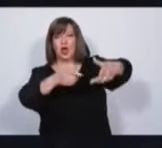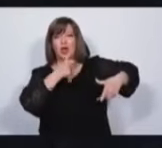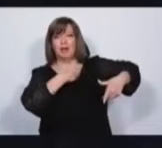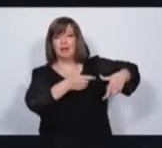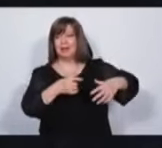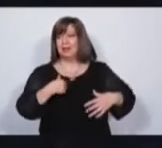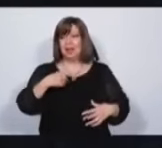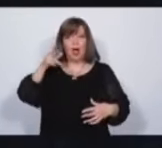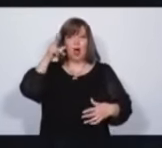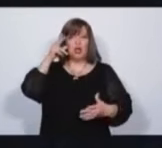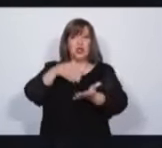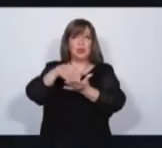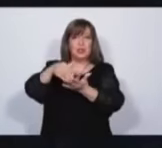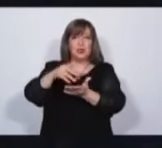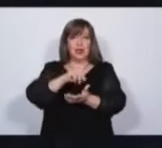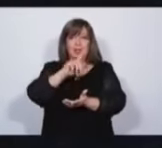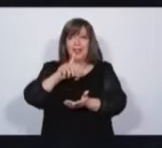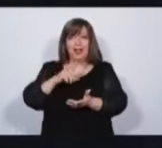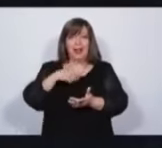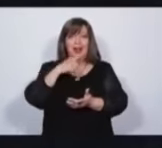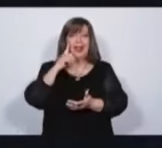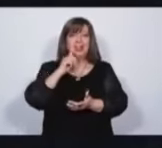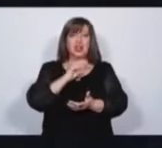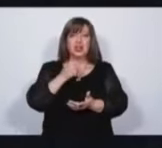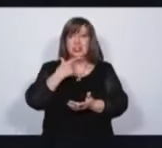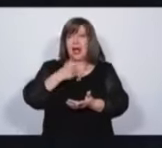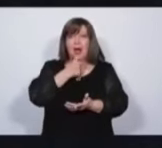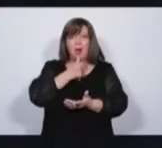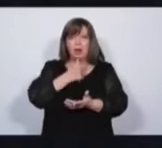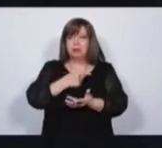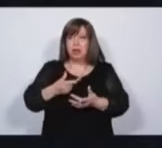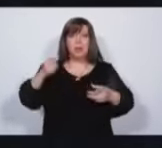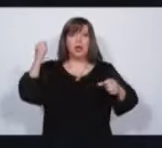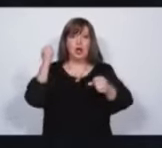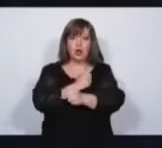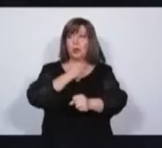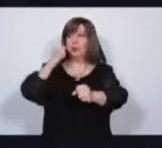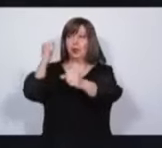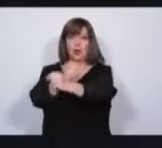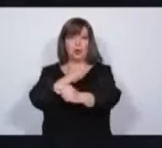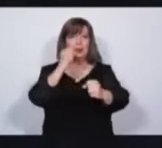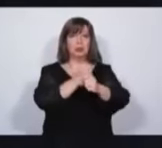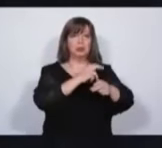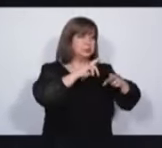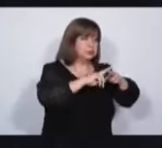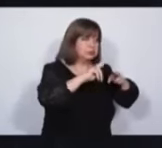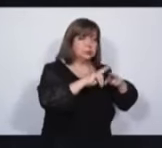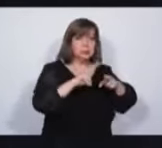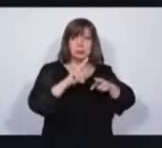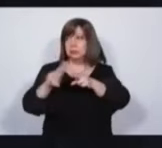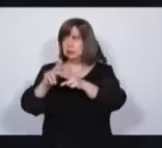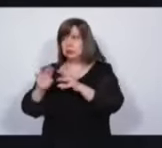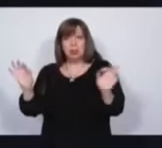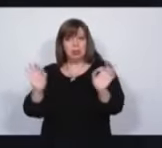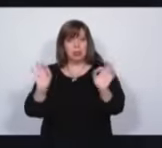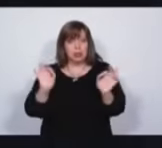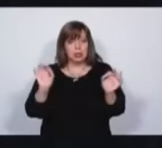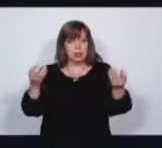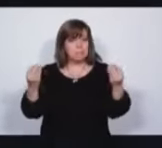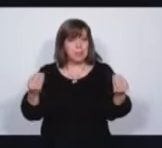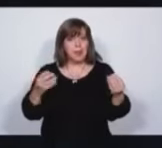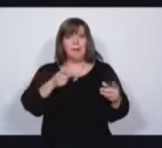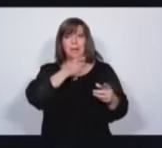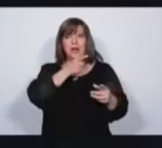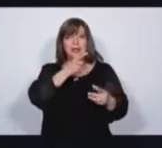8 millones de litros de agua a diario los mendocinos por roturas que no se arreglan. Al paso que vamos nos va a llevar